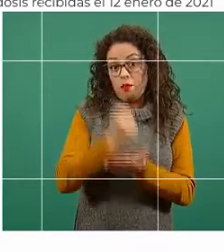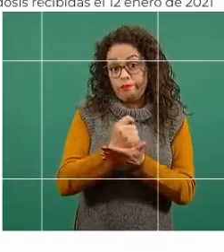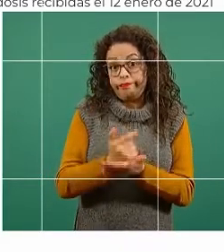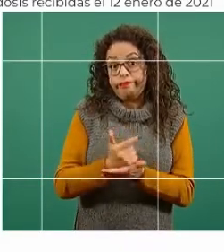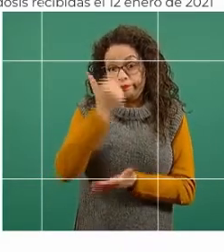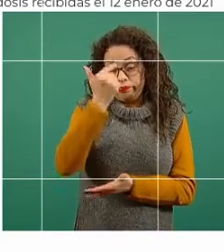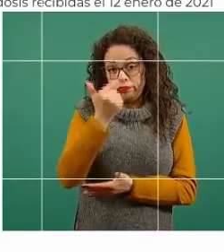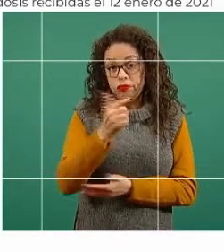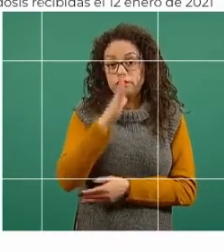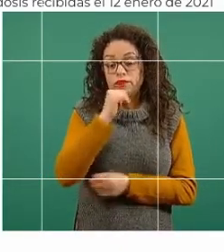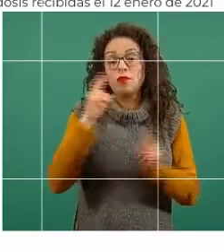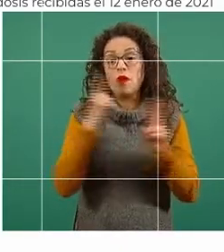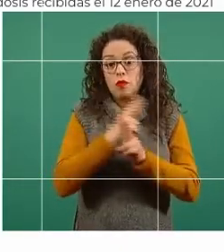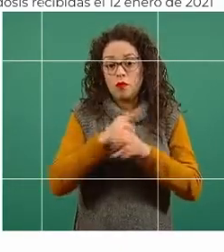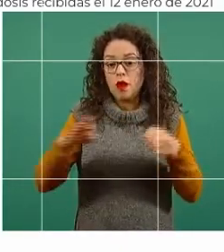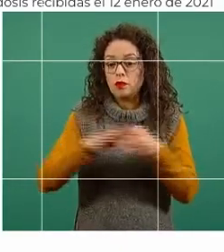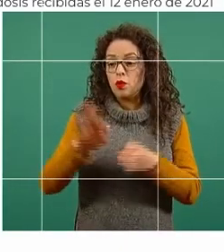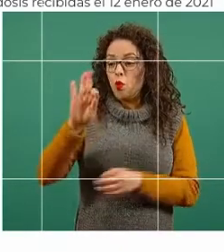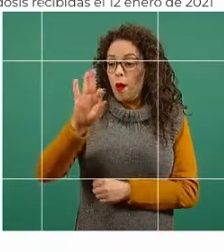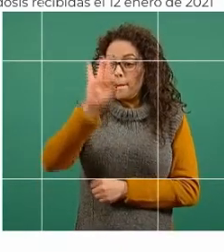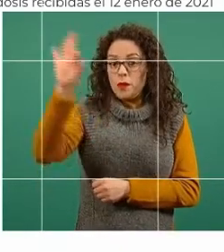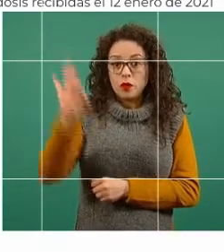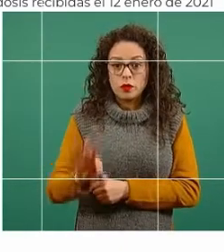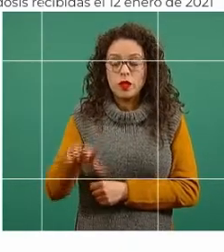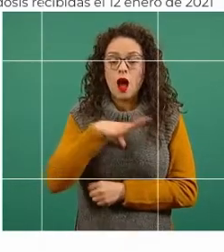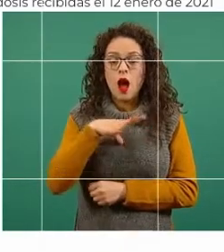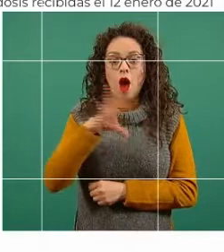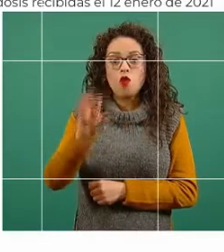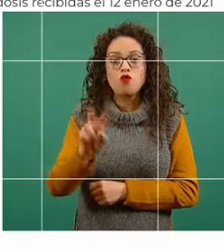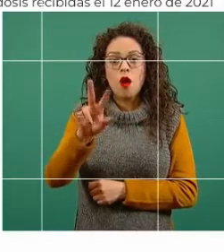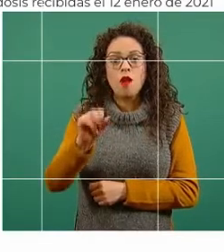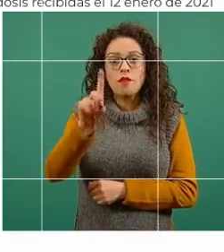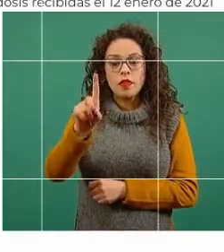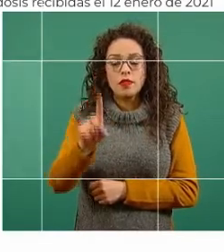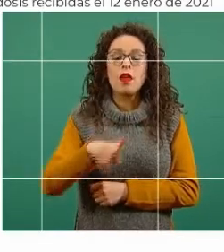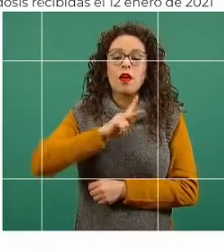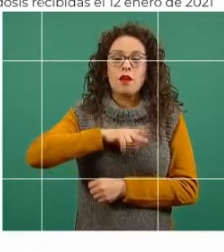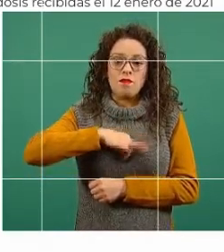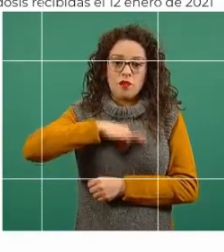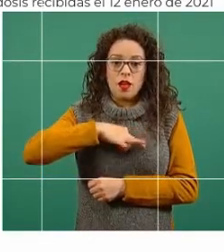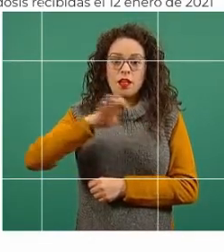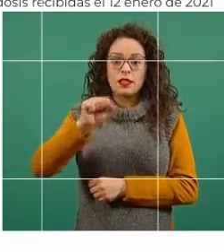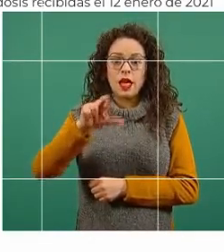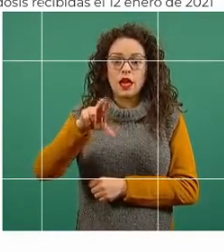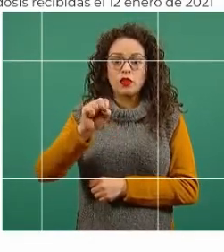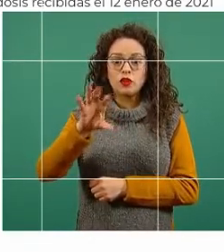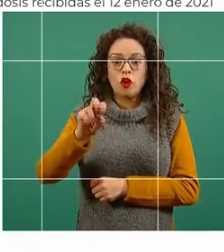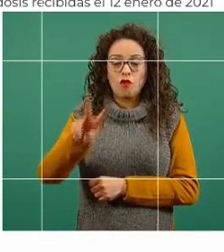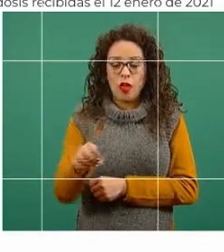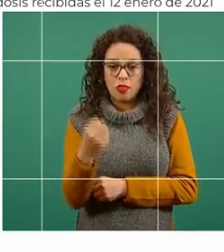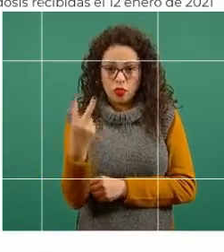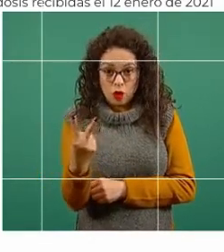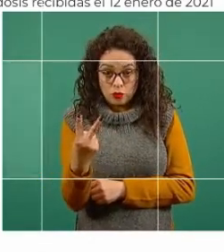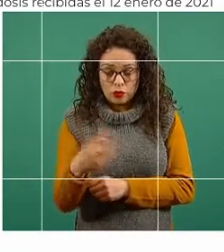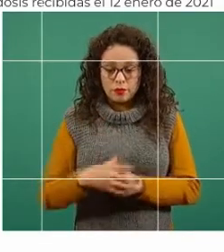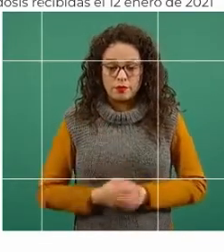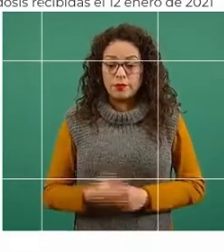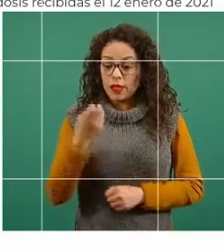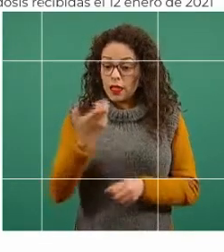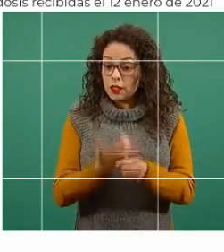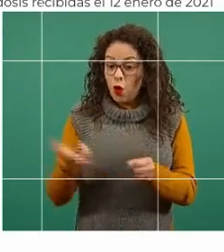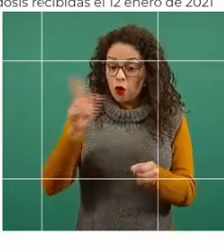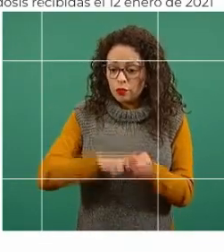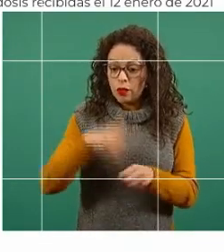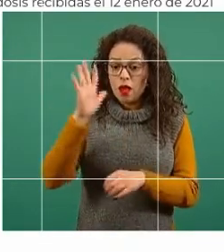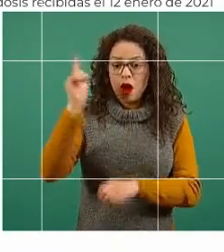del 40 por ciento de ellas tenían COVID, tenían infección por SARS-CoV-2 y de estos hospitales pudimos identificar